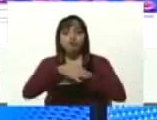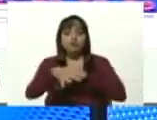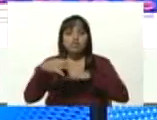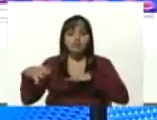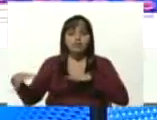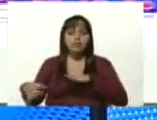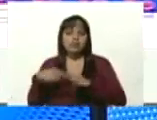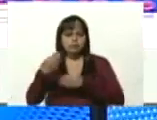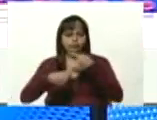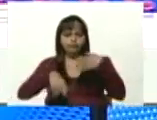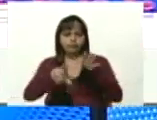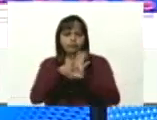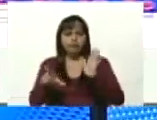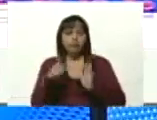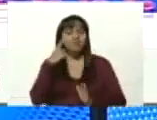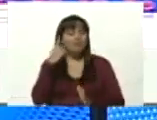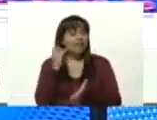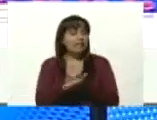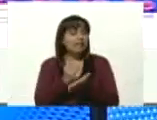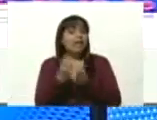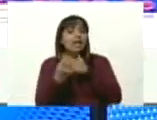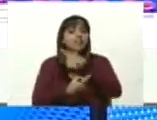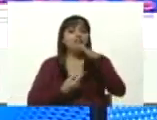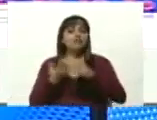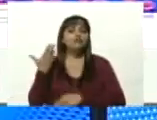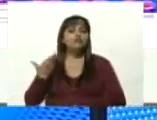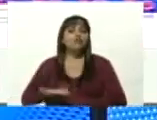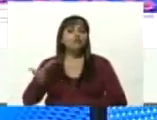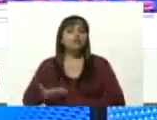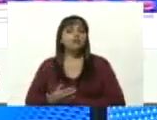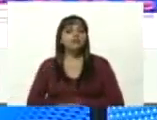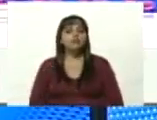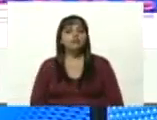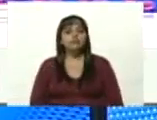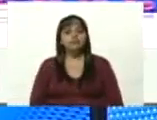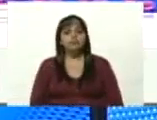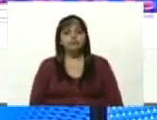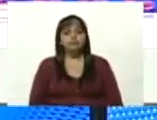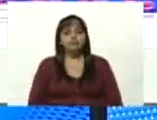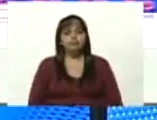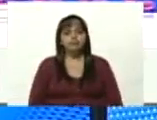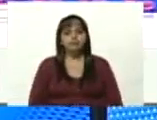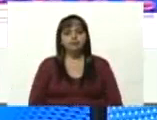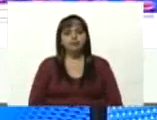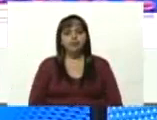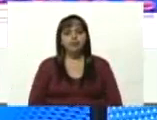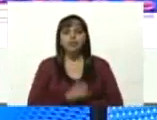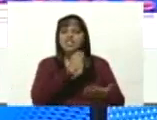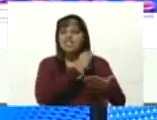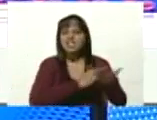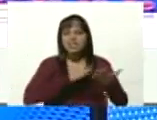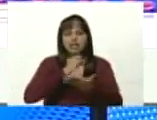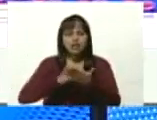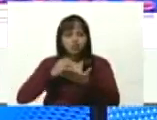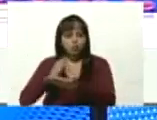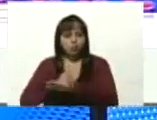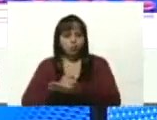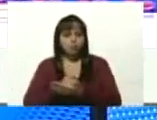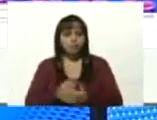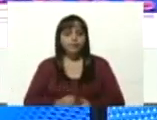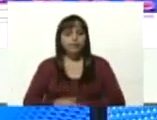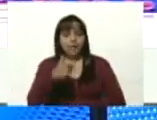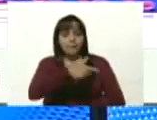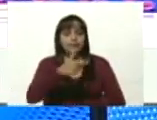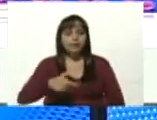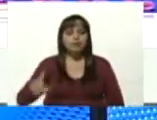fíjense este dato tan importante de los inscritos de las